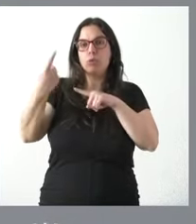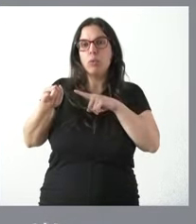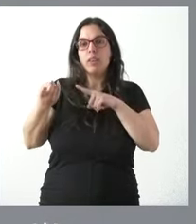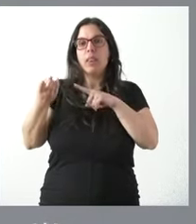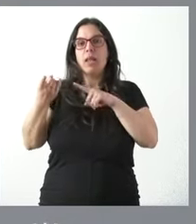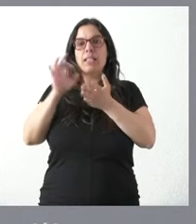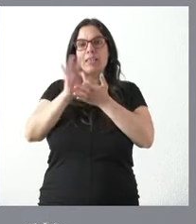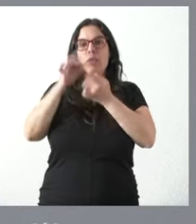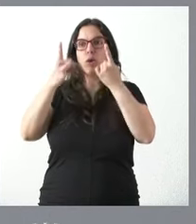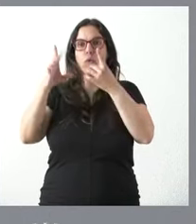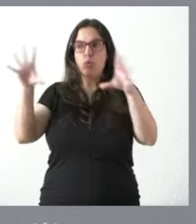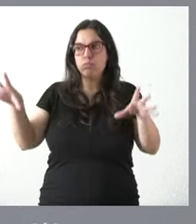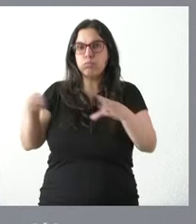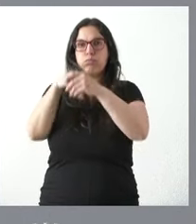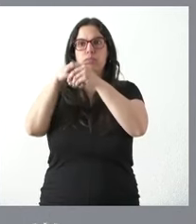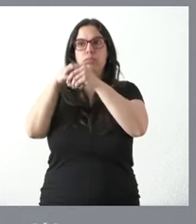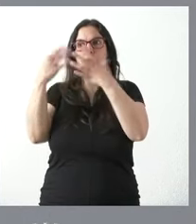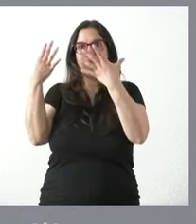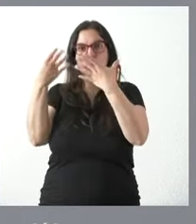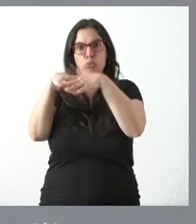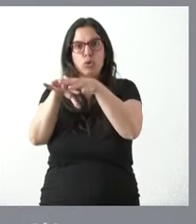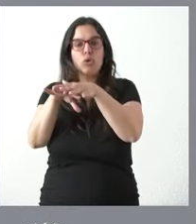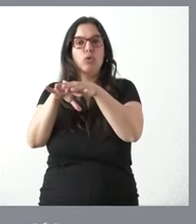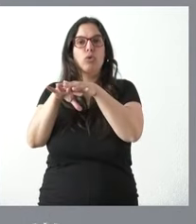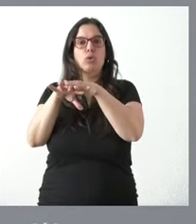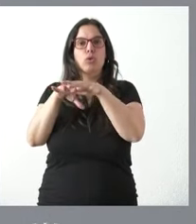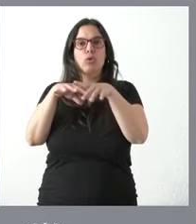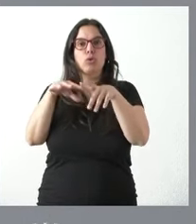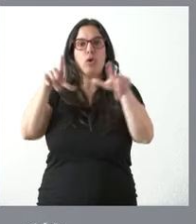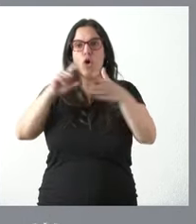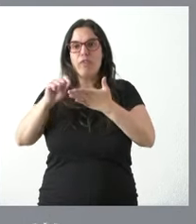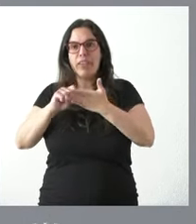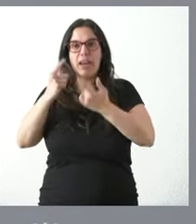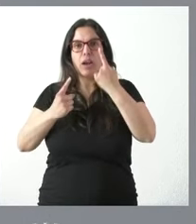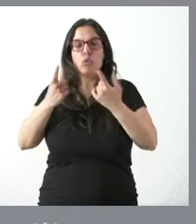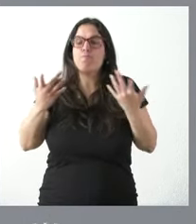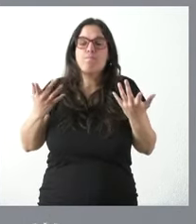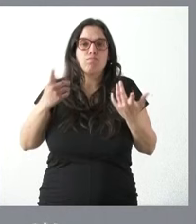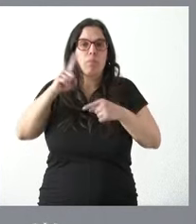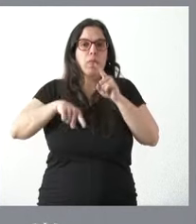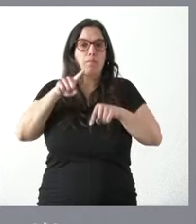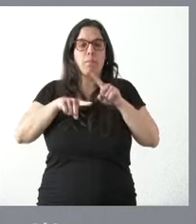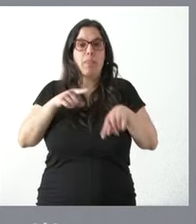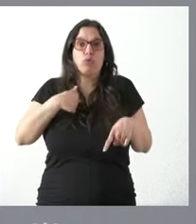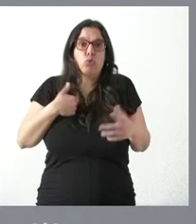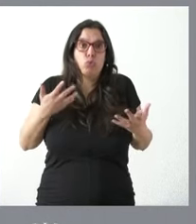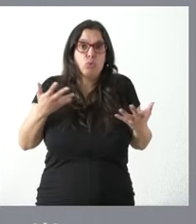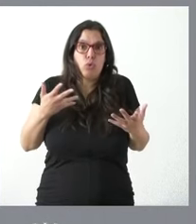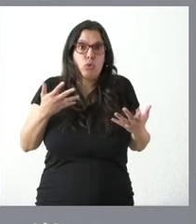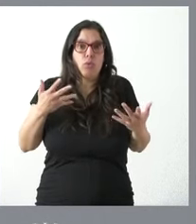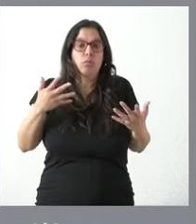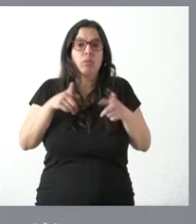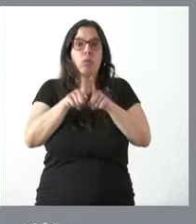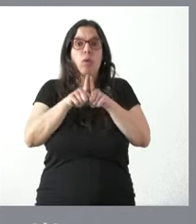servicios de fusión de algunas sucursales y por tanto ni yo soy el portavoz